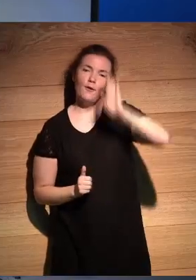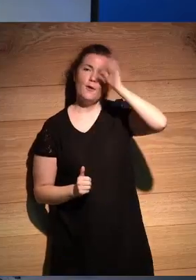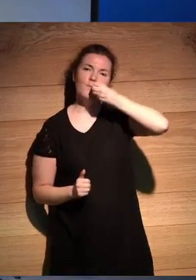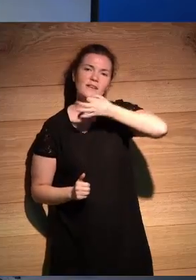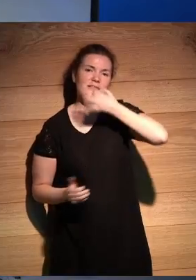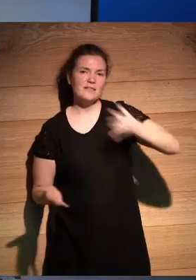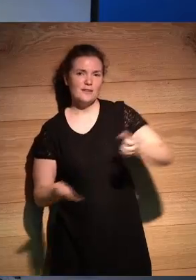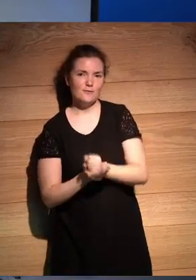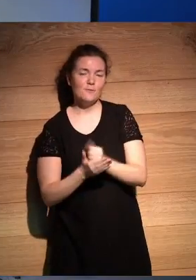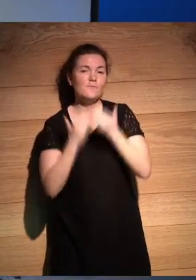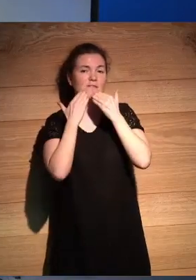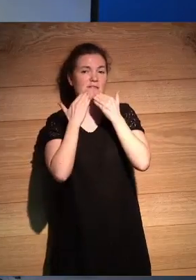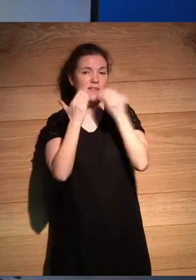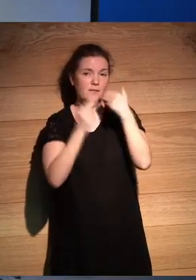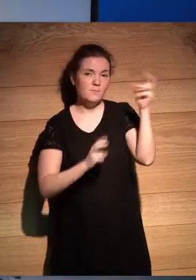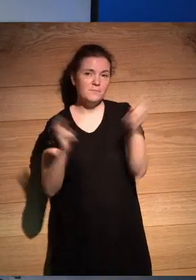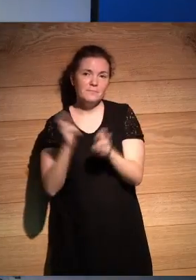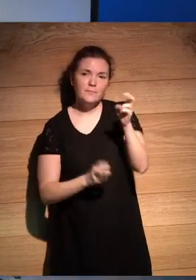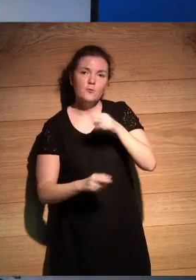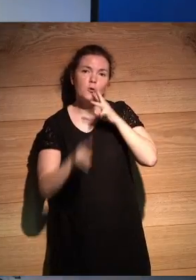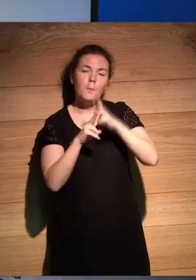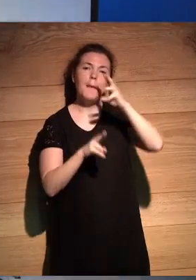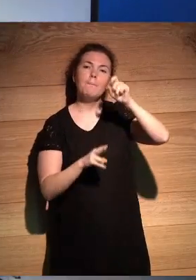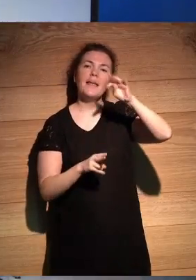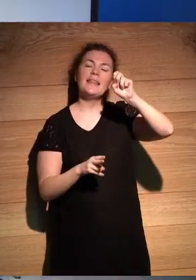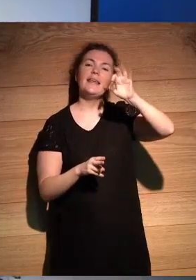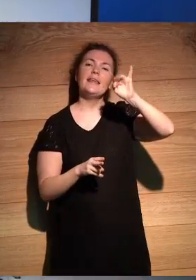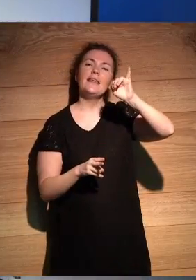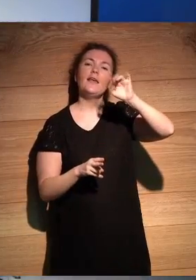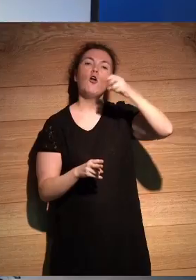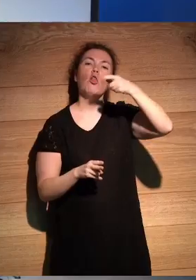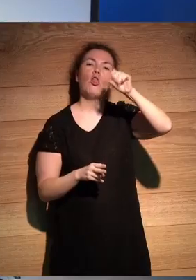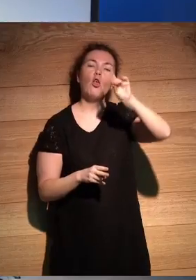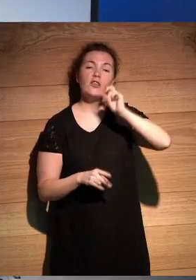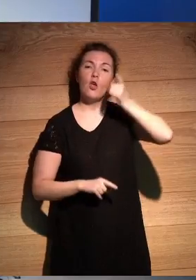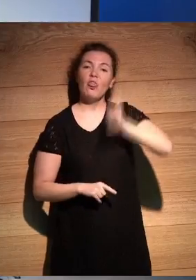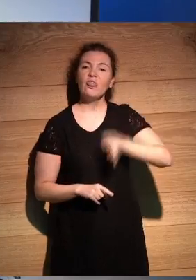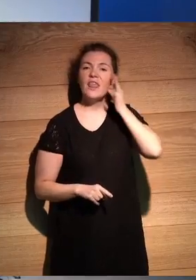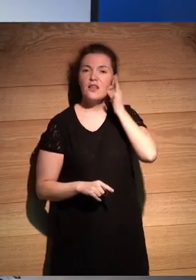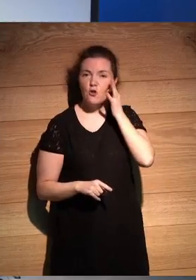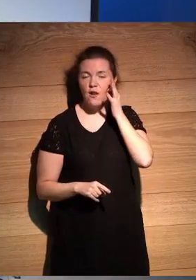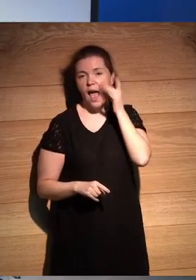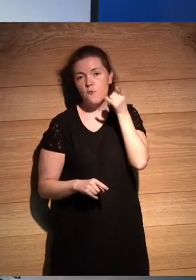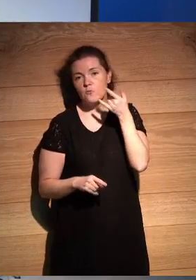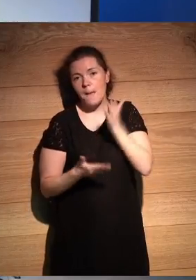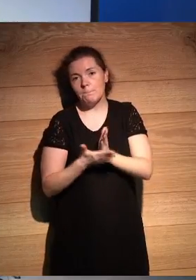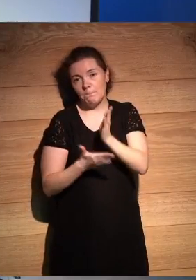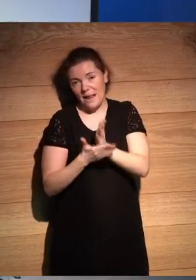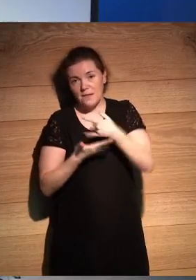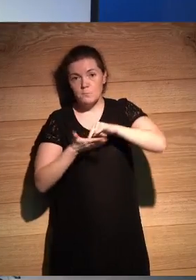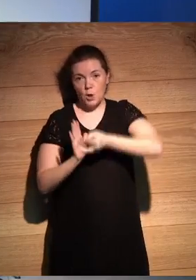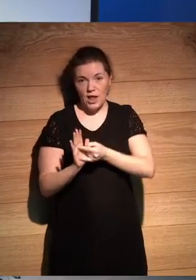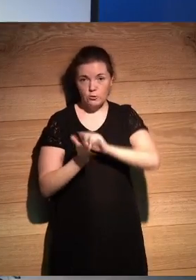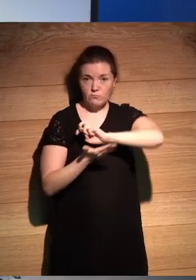tardes a todos. Muchísimas gracias por estar aquí. Soy Pati Godoy y soy la directora de una de las piezas que forman parte de todo este proyecto transmedia